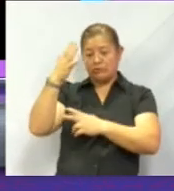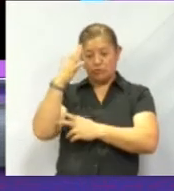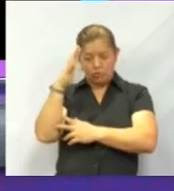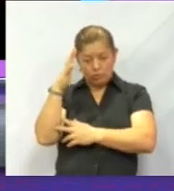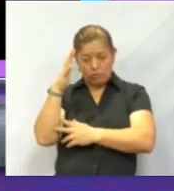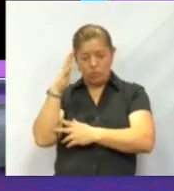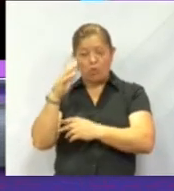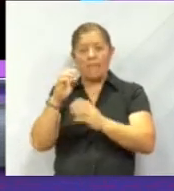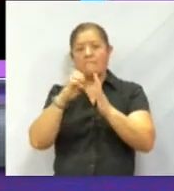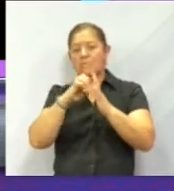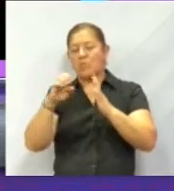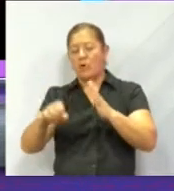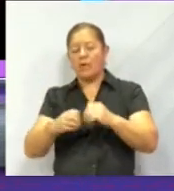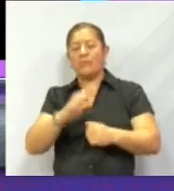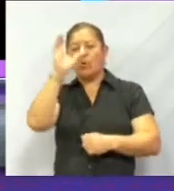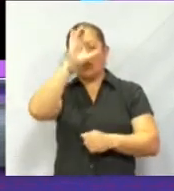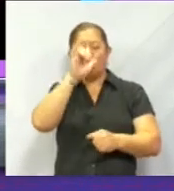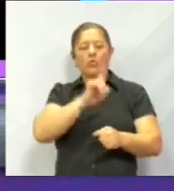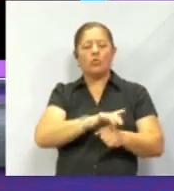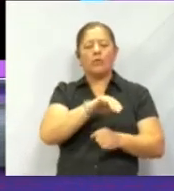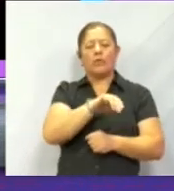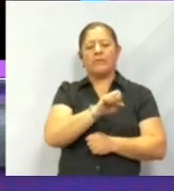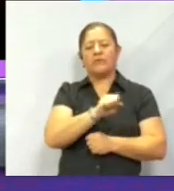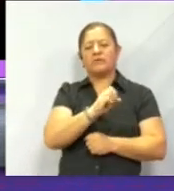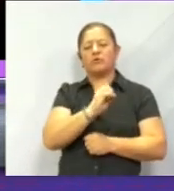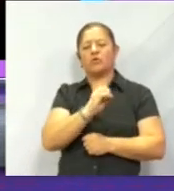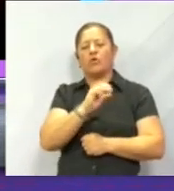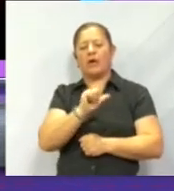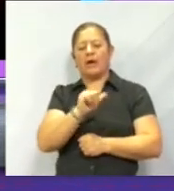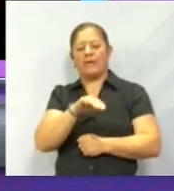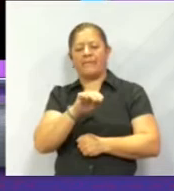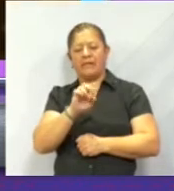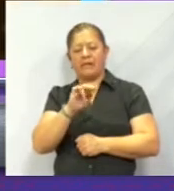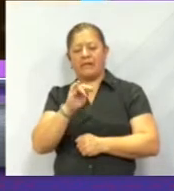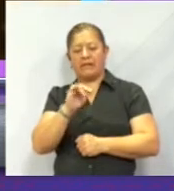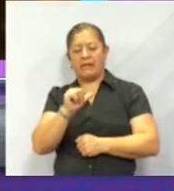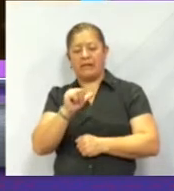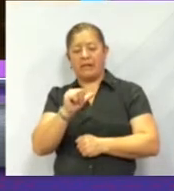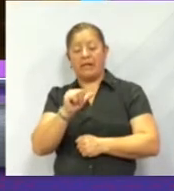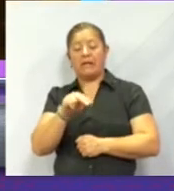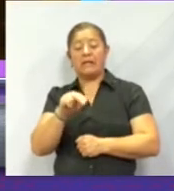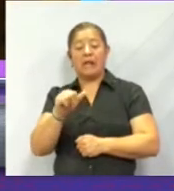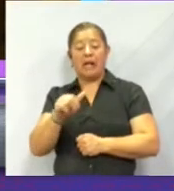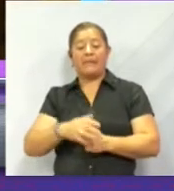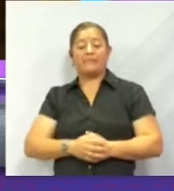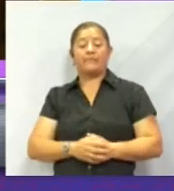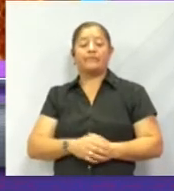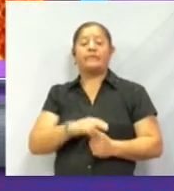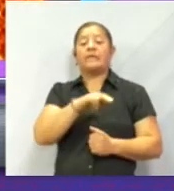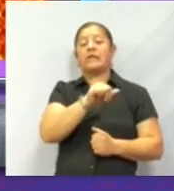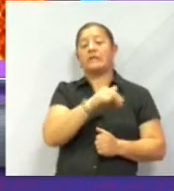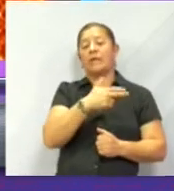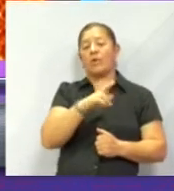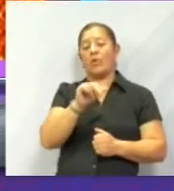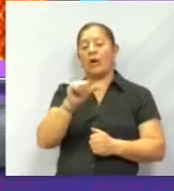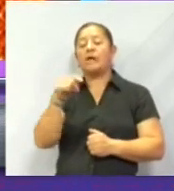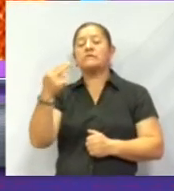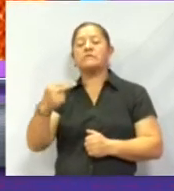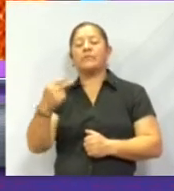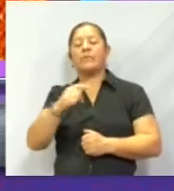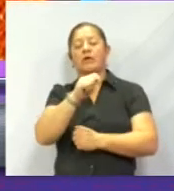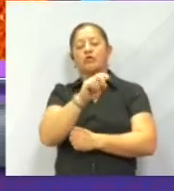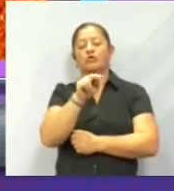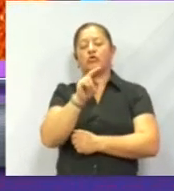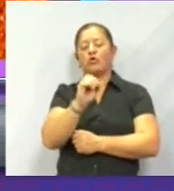la cultura mesoamericana, principalmente los nahuas, que ya hemos hablado en otras ocasiones, se le llamaba tonatío. Pero bueno,